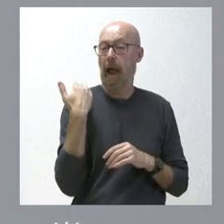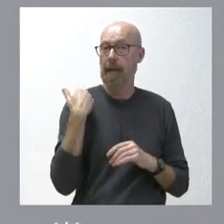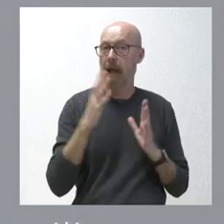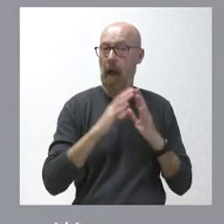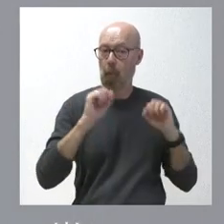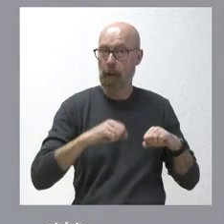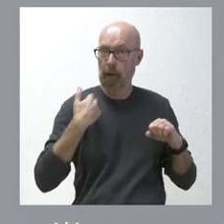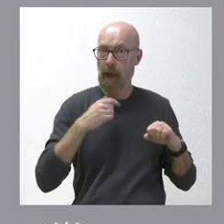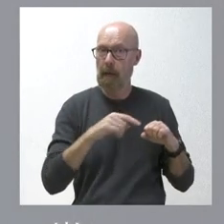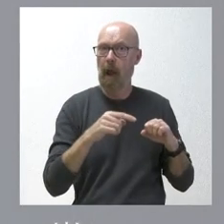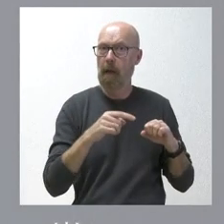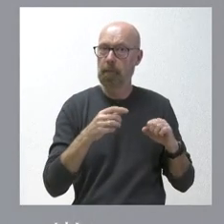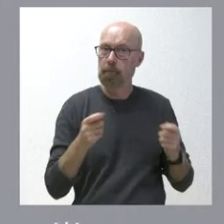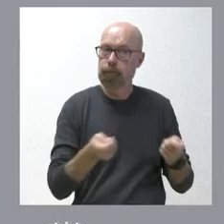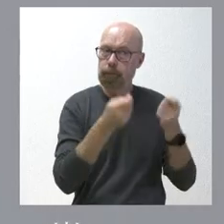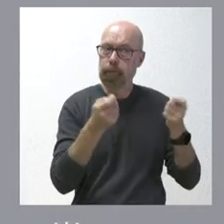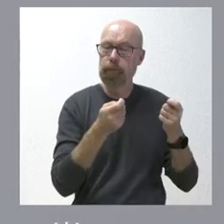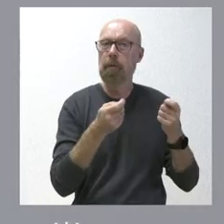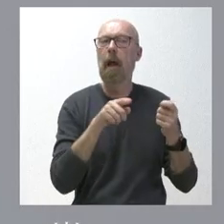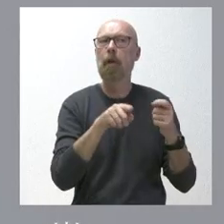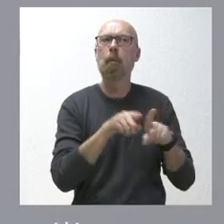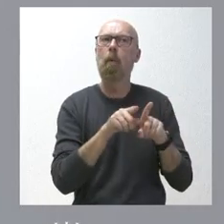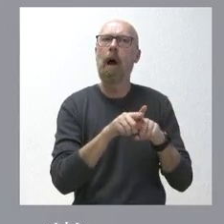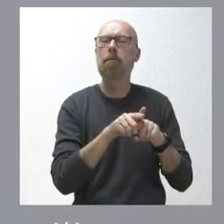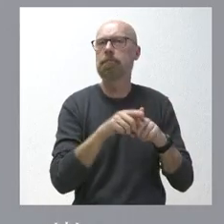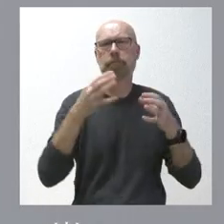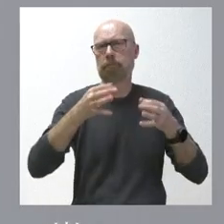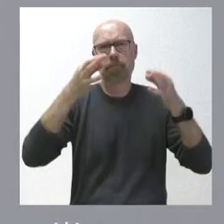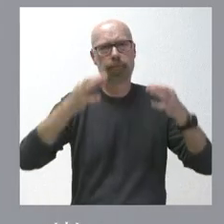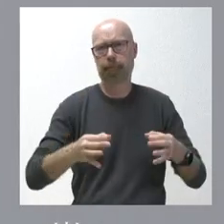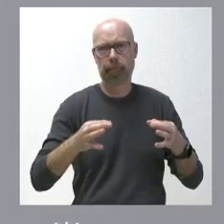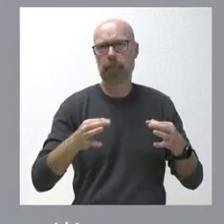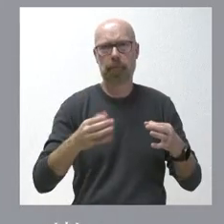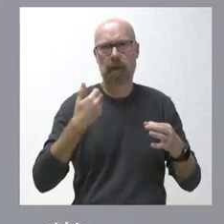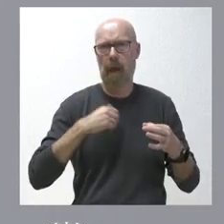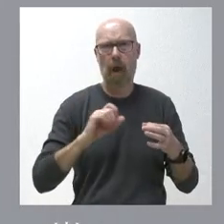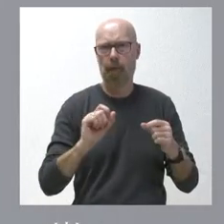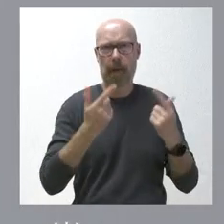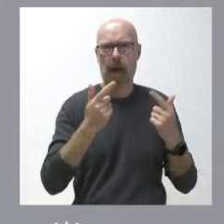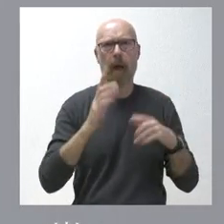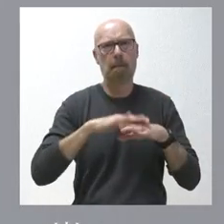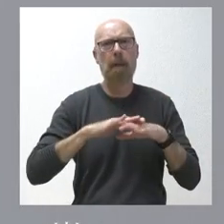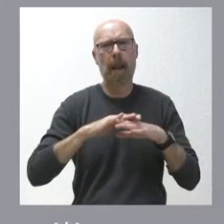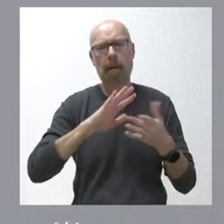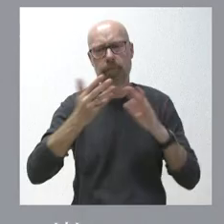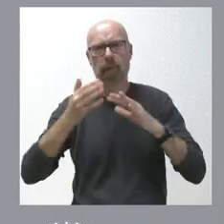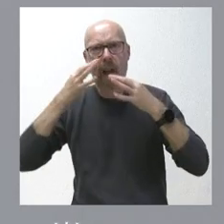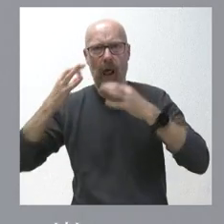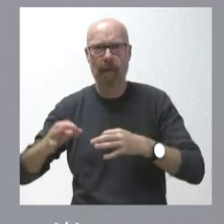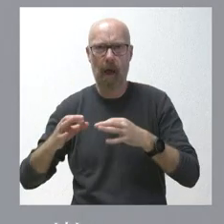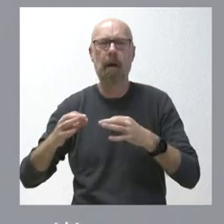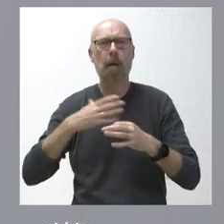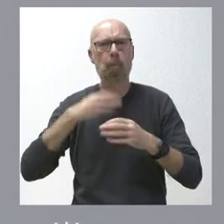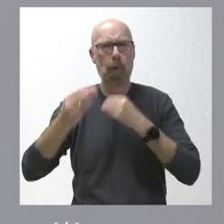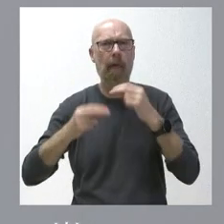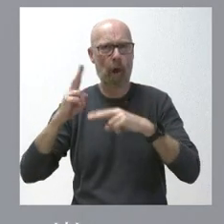lógicamente, es un impulso que ellos calificaban de definitivo para que esta actuación sea una realidad y puedan llevar a cabo